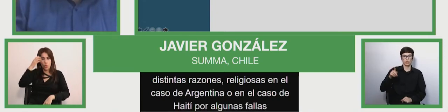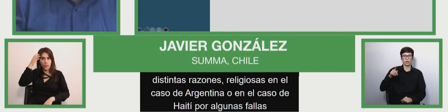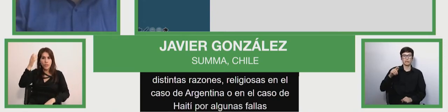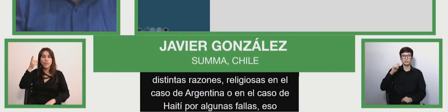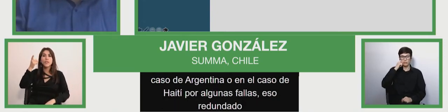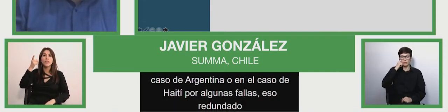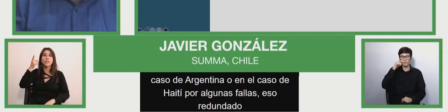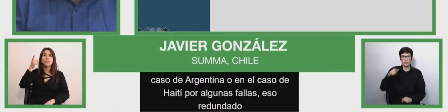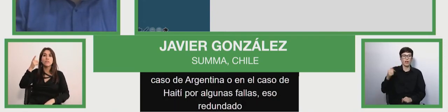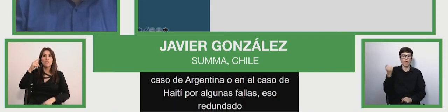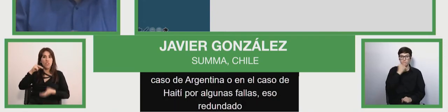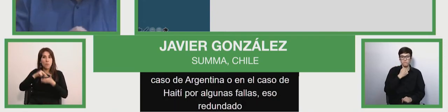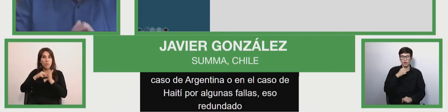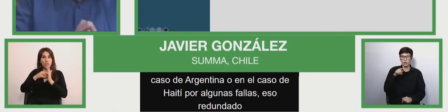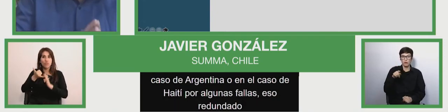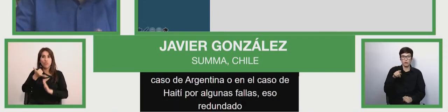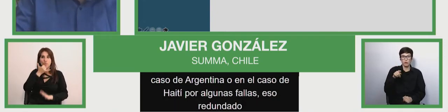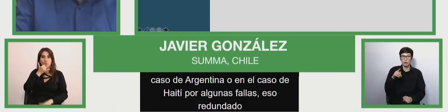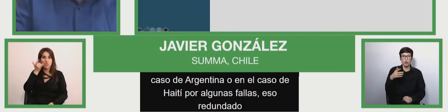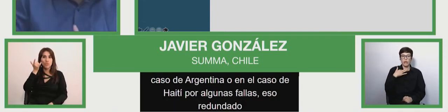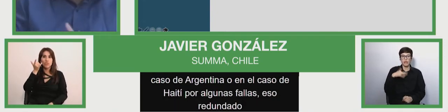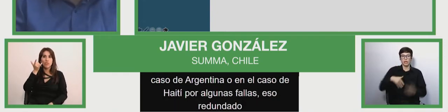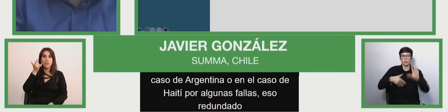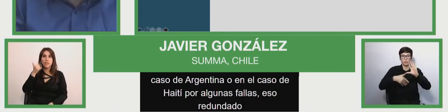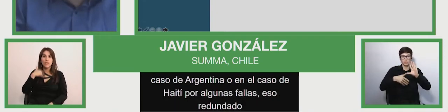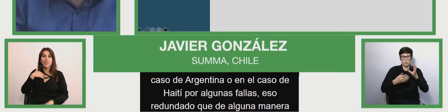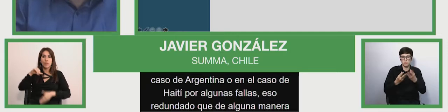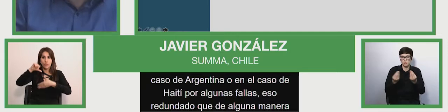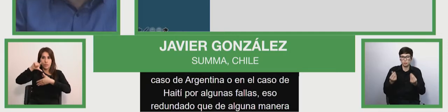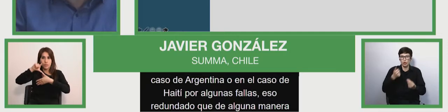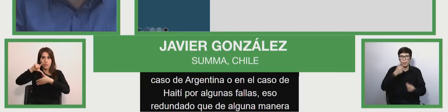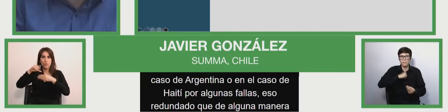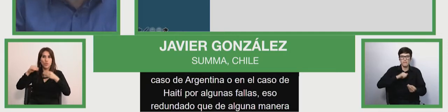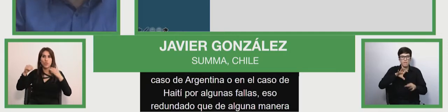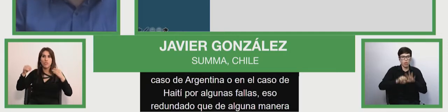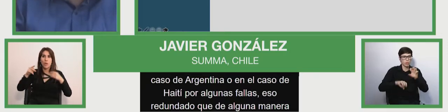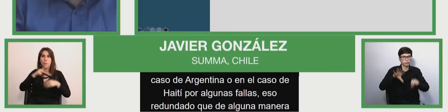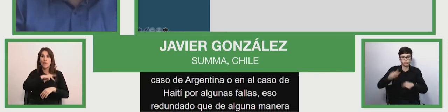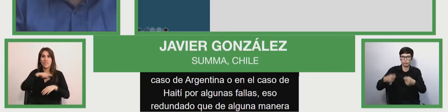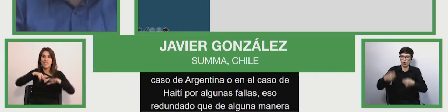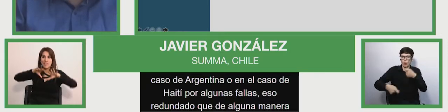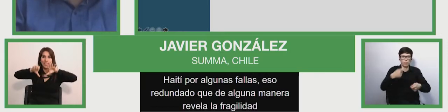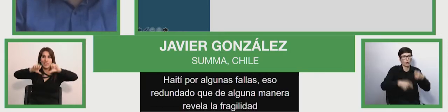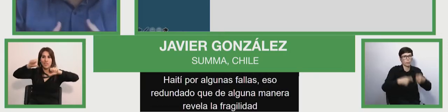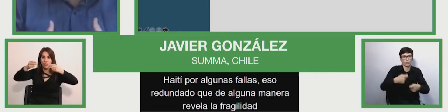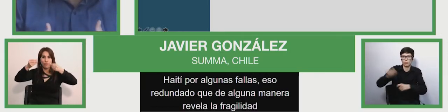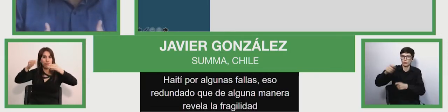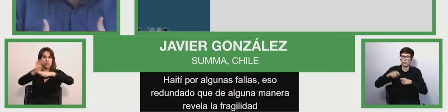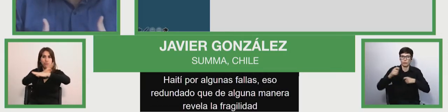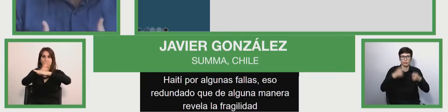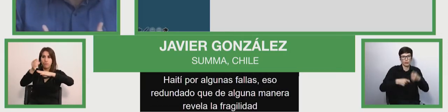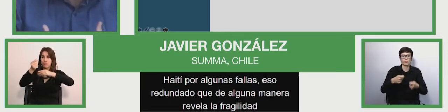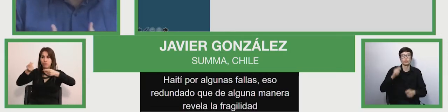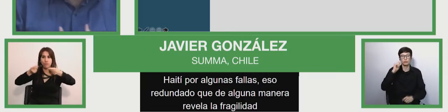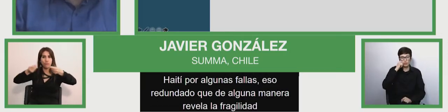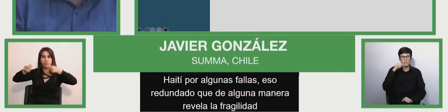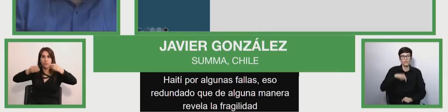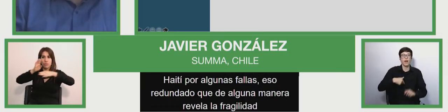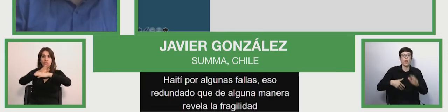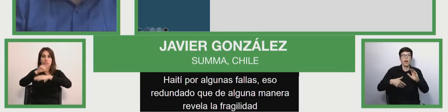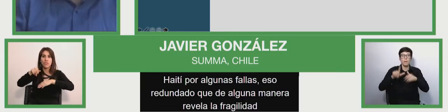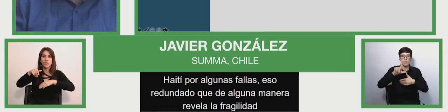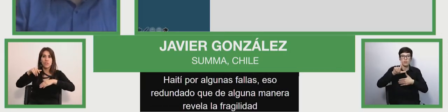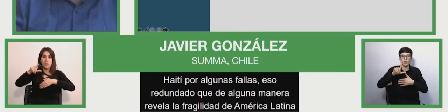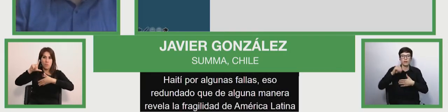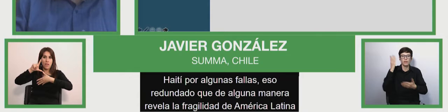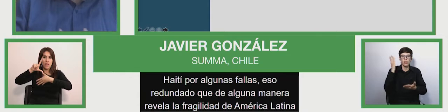que de alguna manera, por un lado, revela la fragilidad de los estados de América Latina para realmente ser garantes del